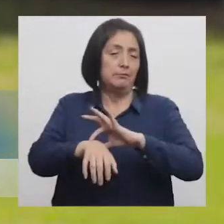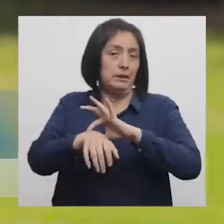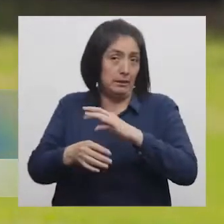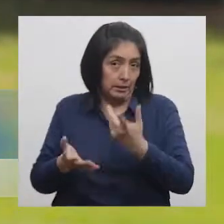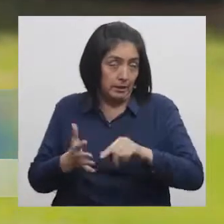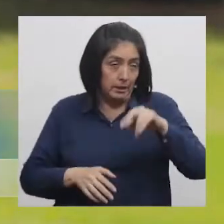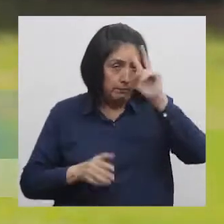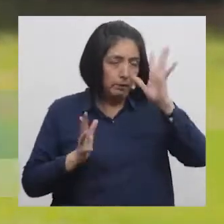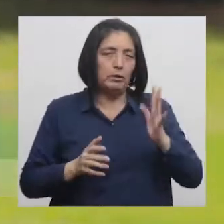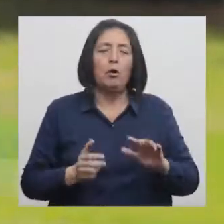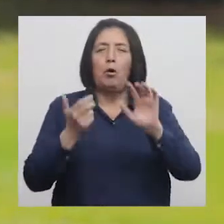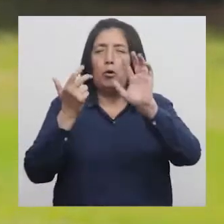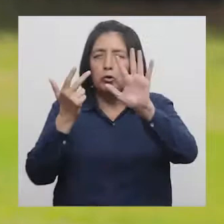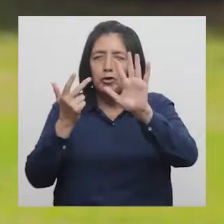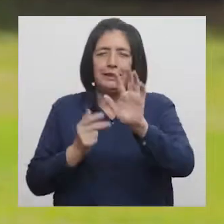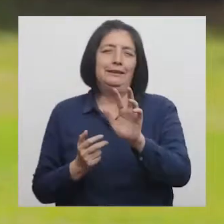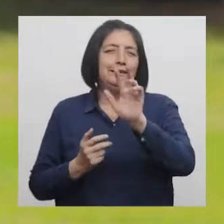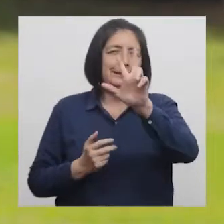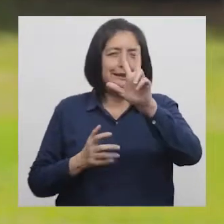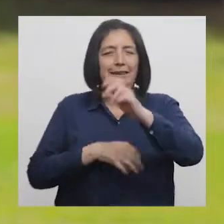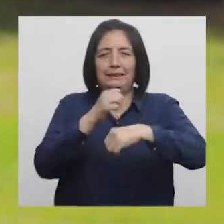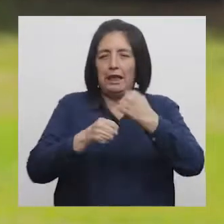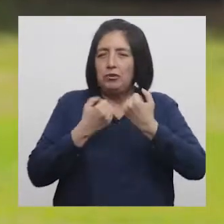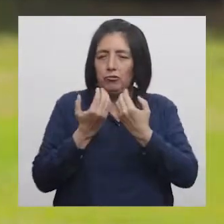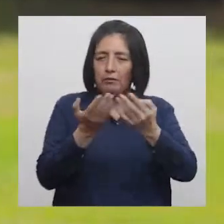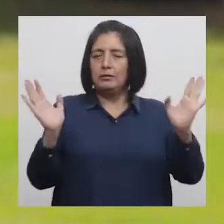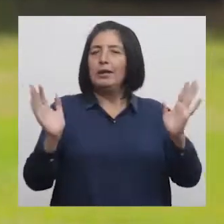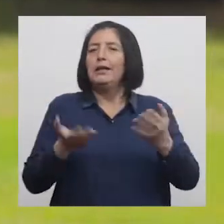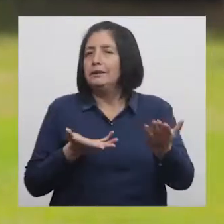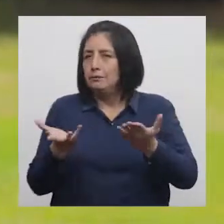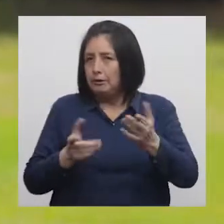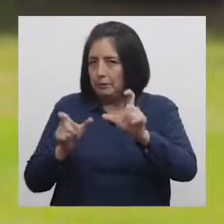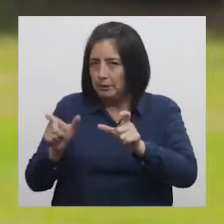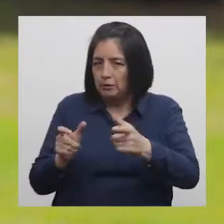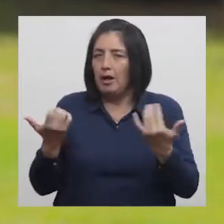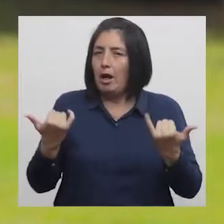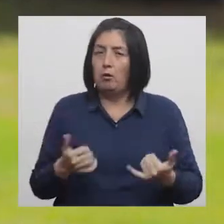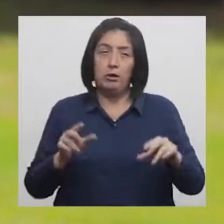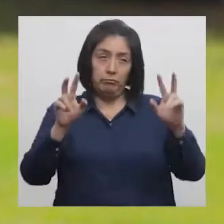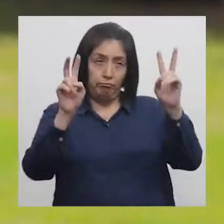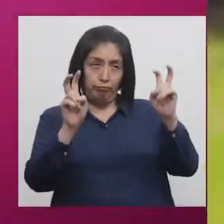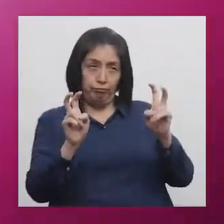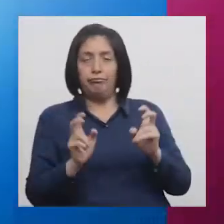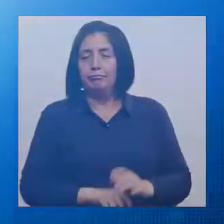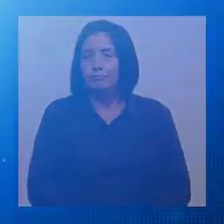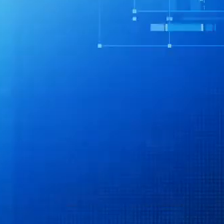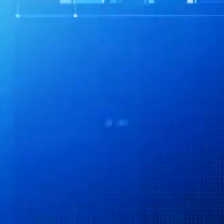83 años de creación al servicio de la población. Ahora sí, acompáñanos a ver nuestros titulares.